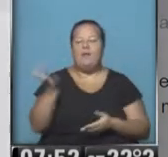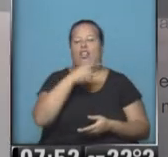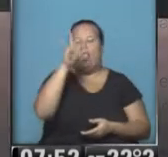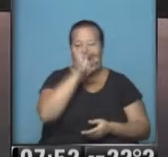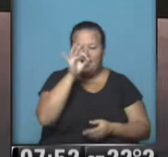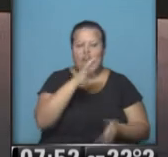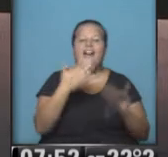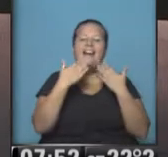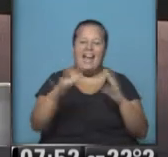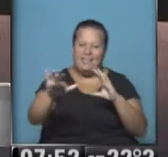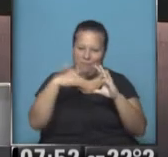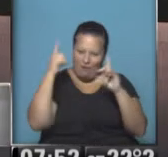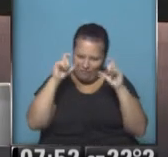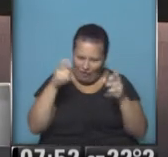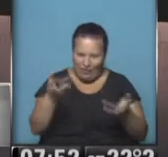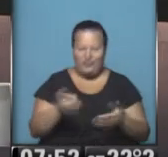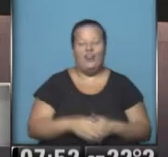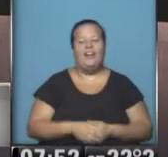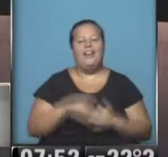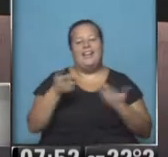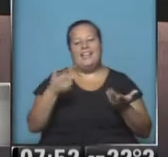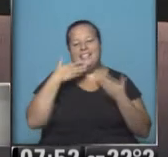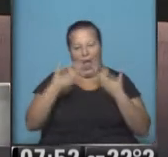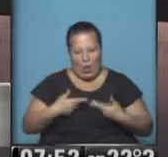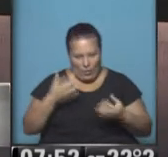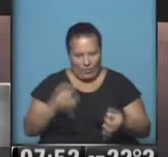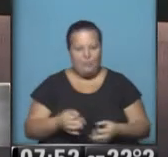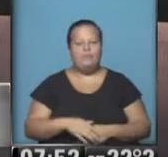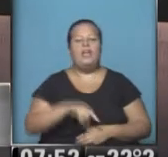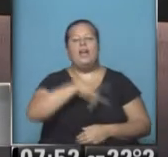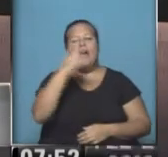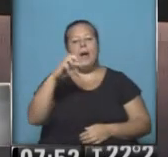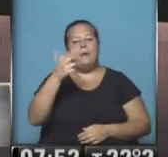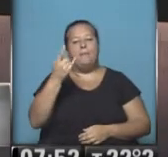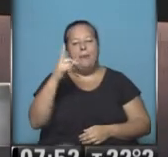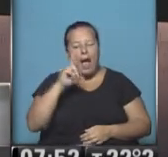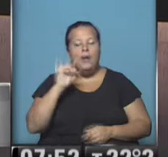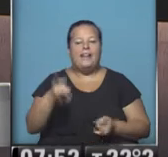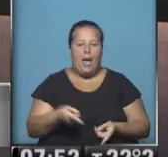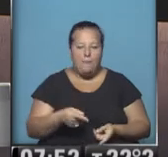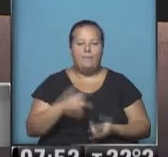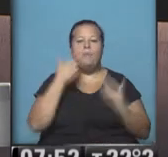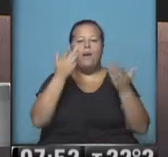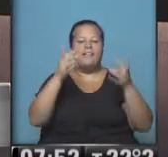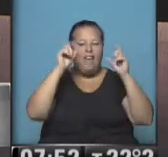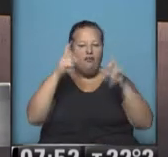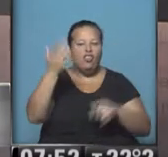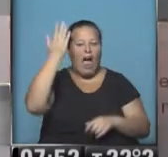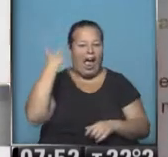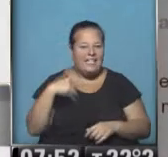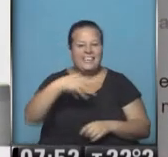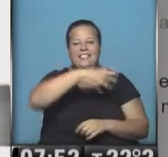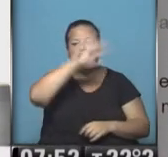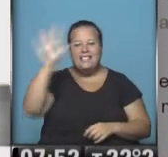chaqueños y muchas gracias por enviarnos sus fotos y sus saluditos. Y Pauli Birri también, les comparto esta foto de ayer del